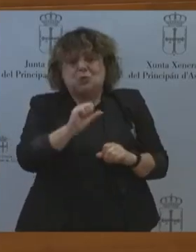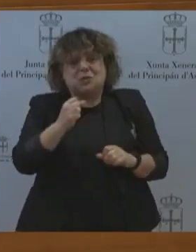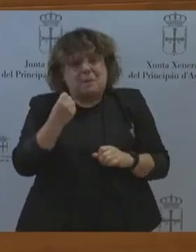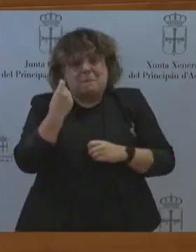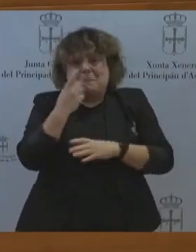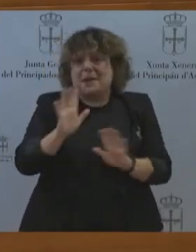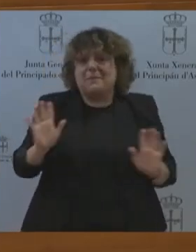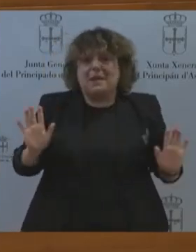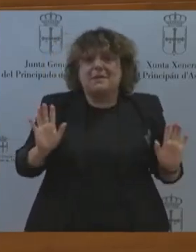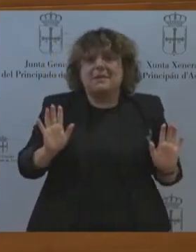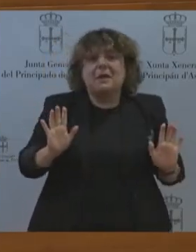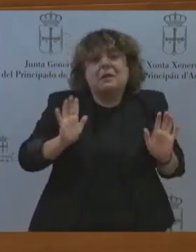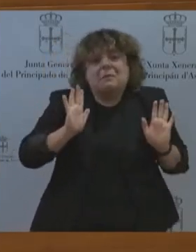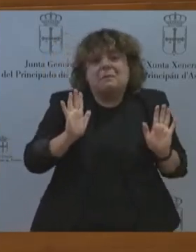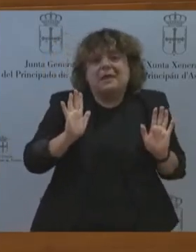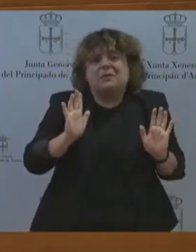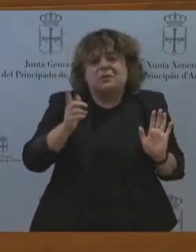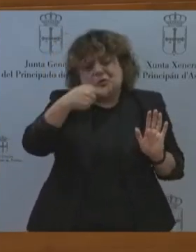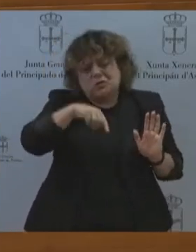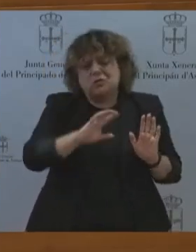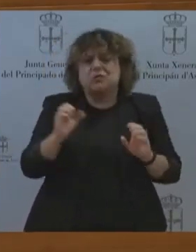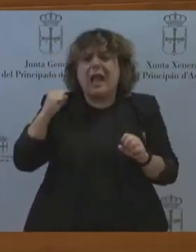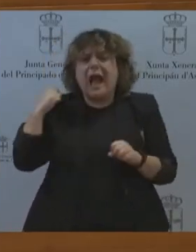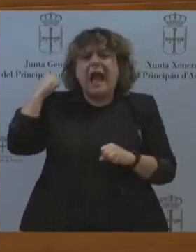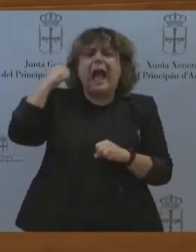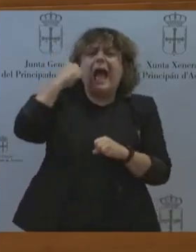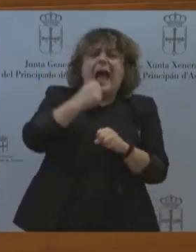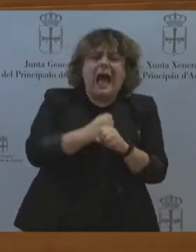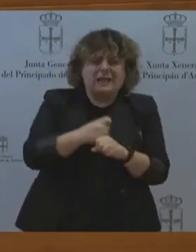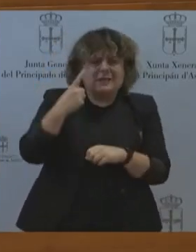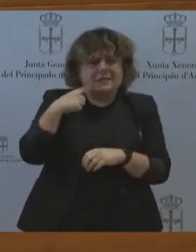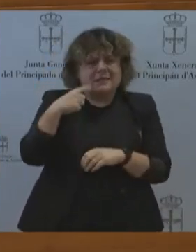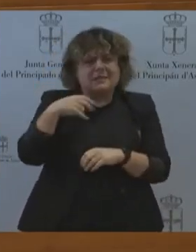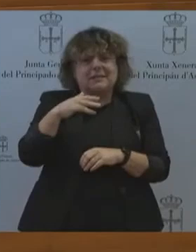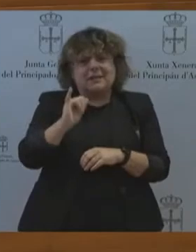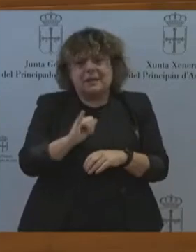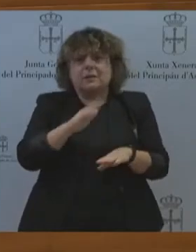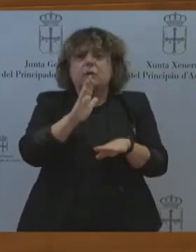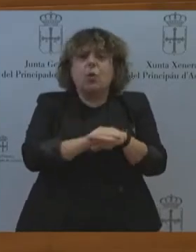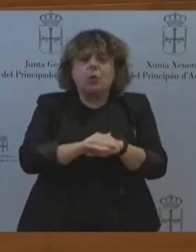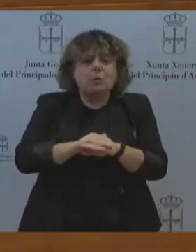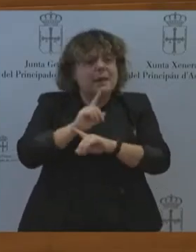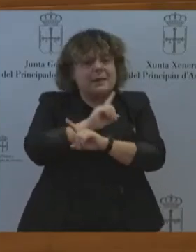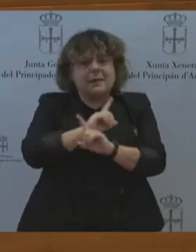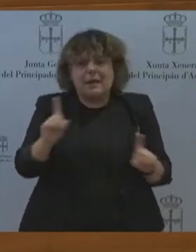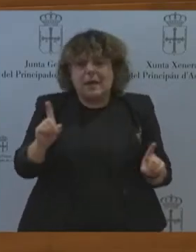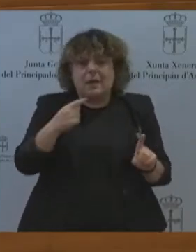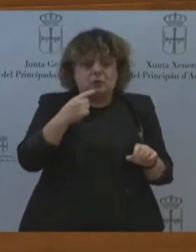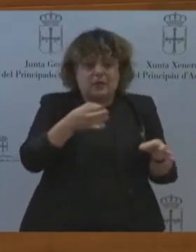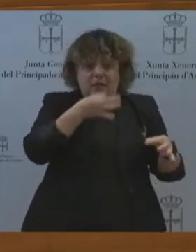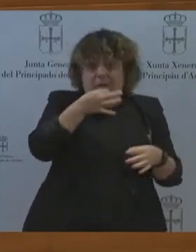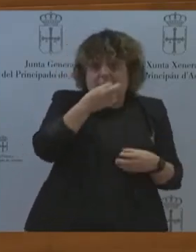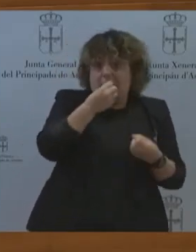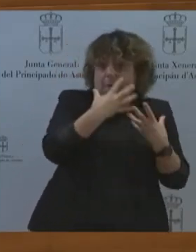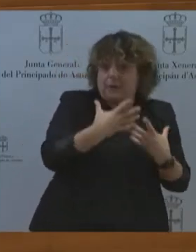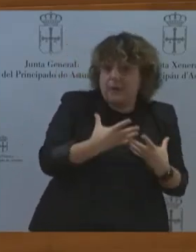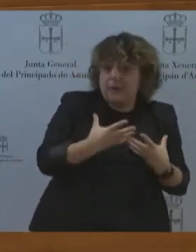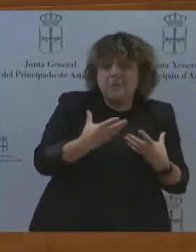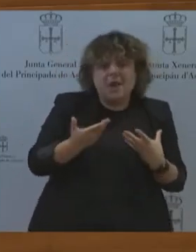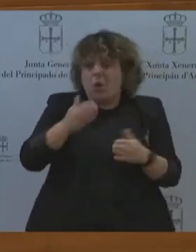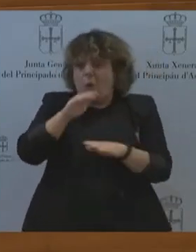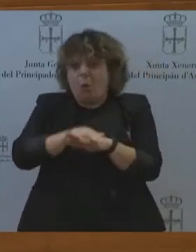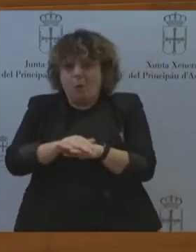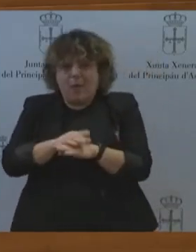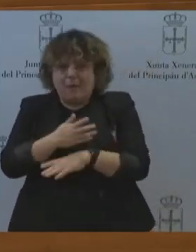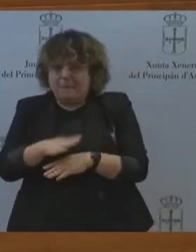incumplimientos por su parte. Tiene usted fama de hablar bien y de ejecutar mal lo que dice. Y la tasa de ejecución presupuestaria